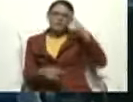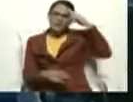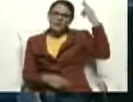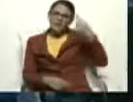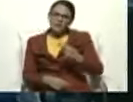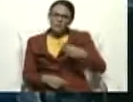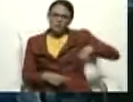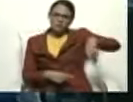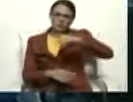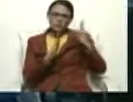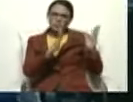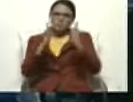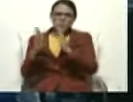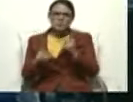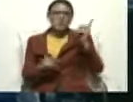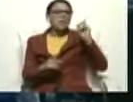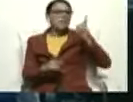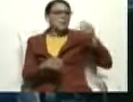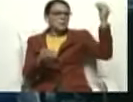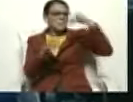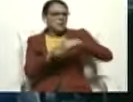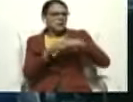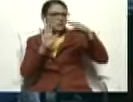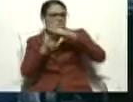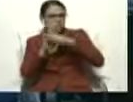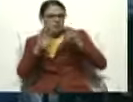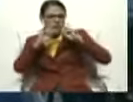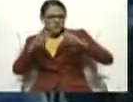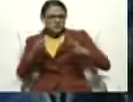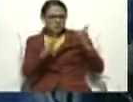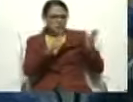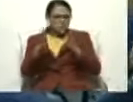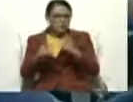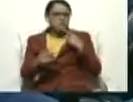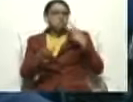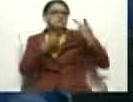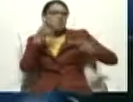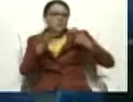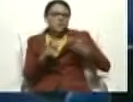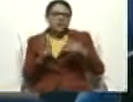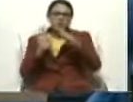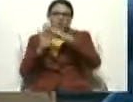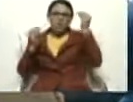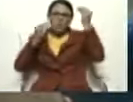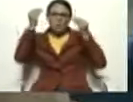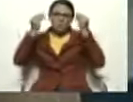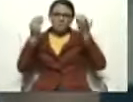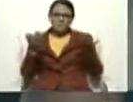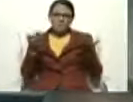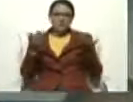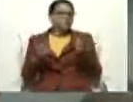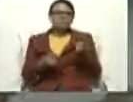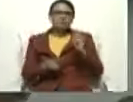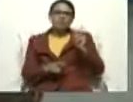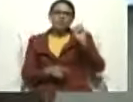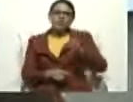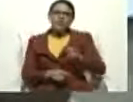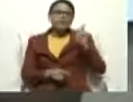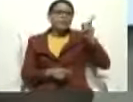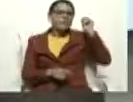este proceso de veeduría internacional están invitados más de 12 organismos internacionales y más de 250